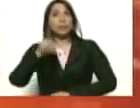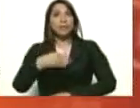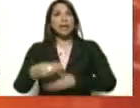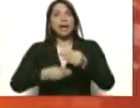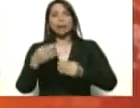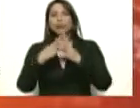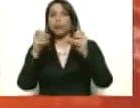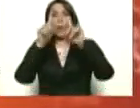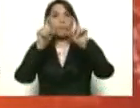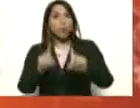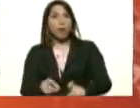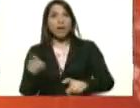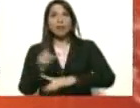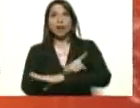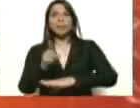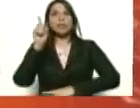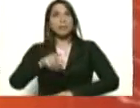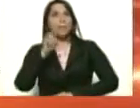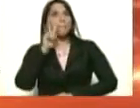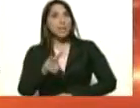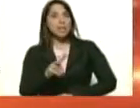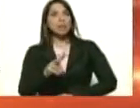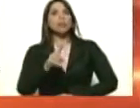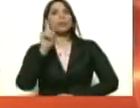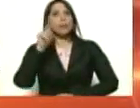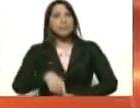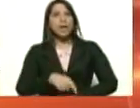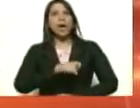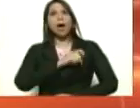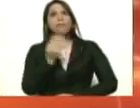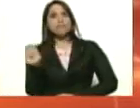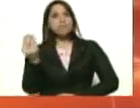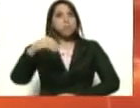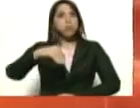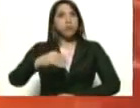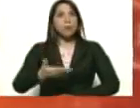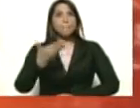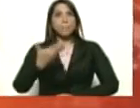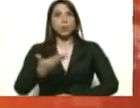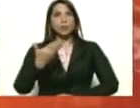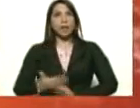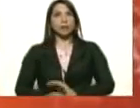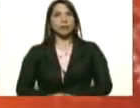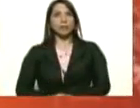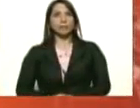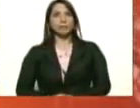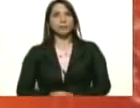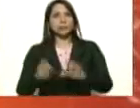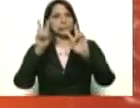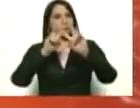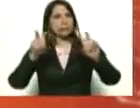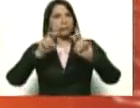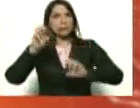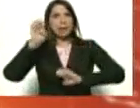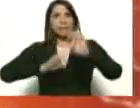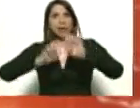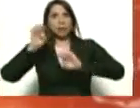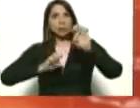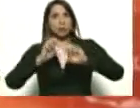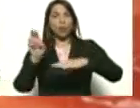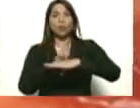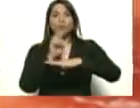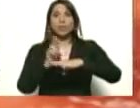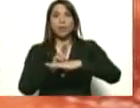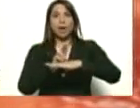de todas las pruebas rápidas, también se ha complementado con algo muy importante para el diagnóstico, como es la unidad móvil